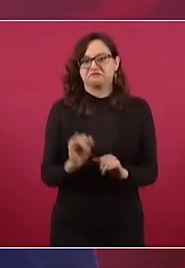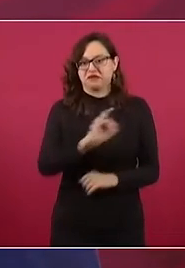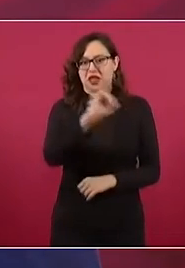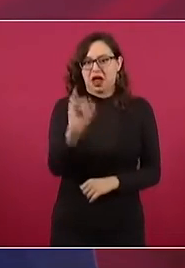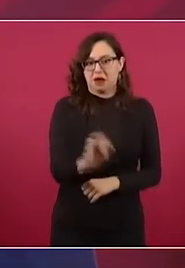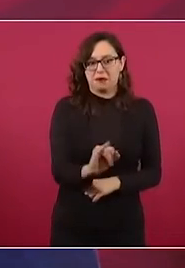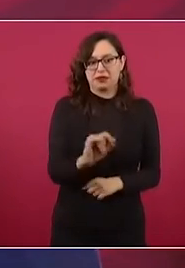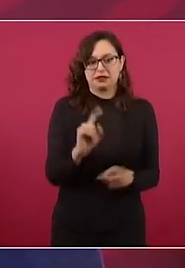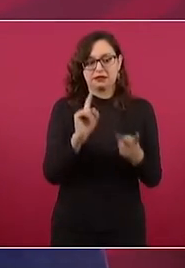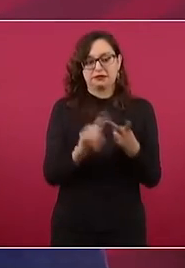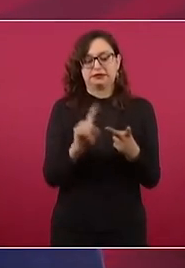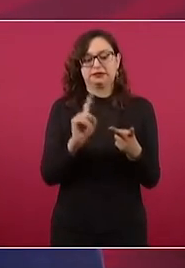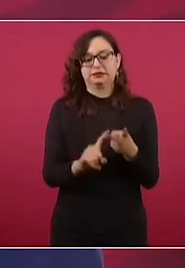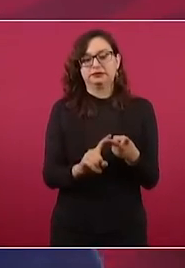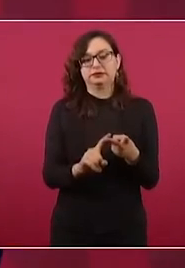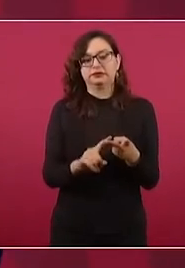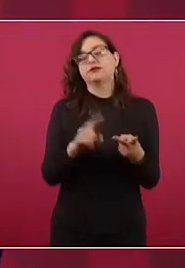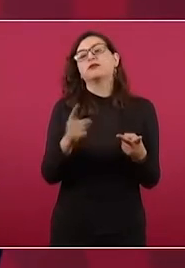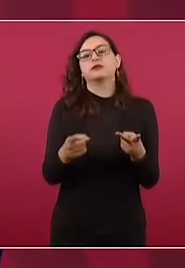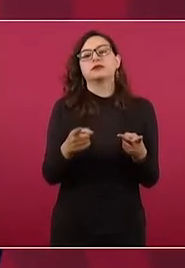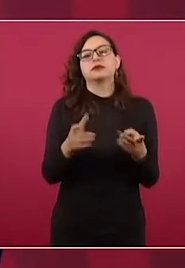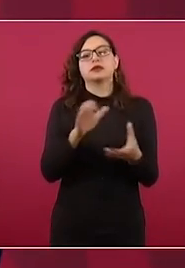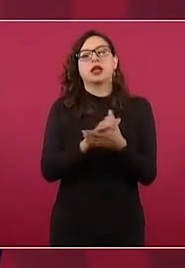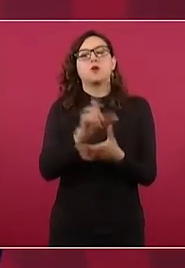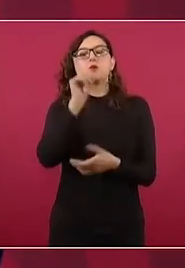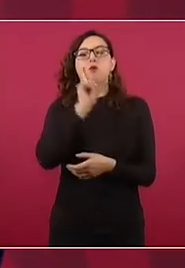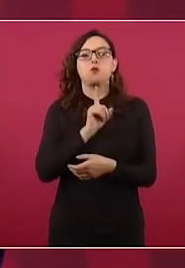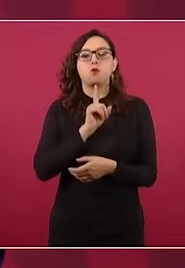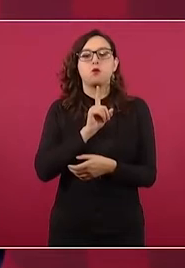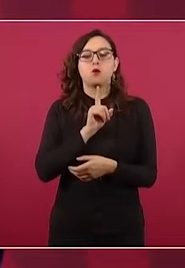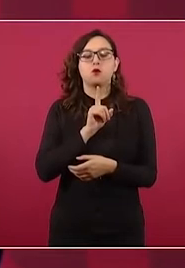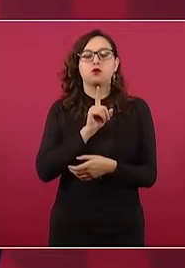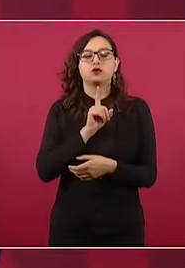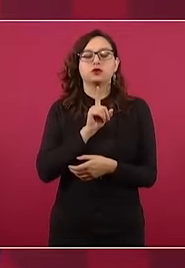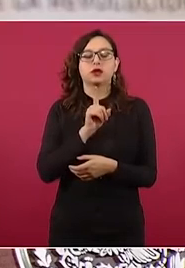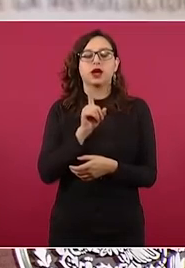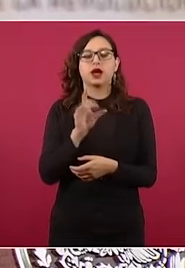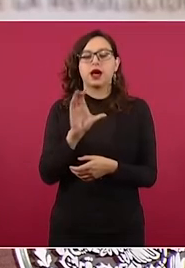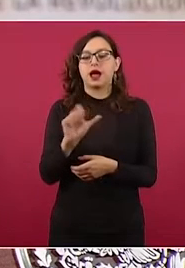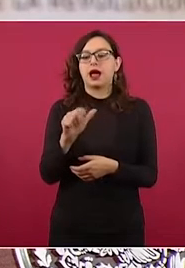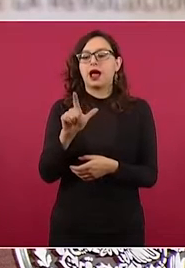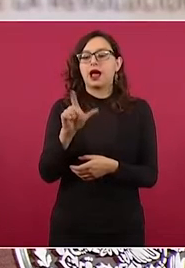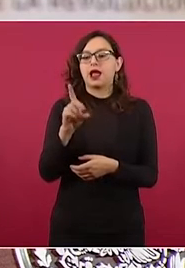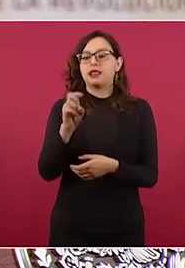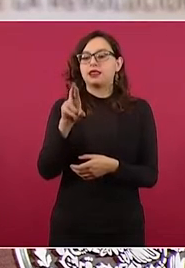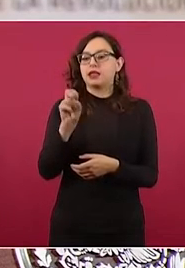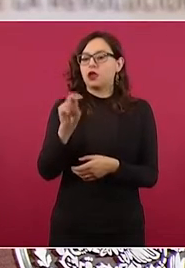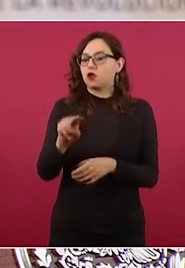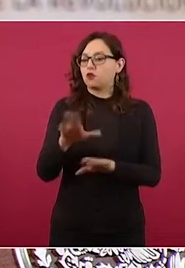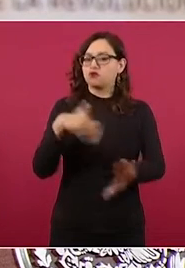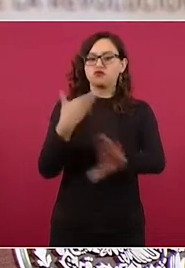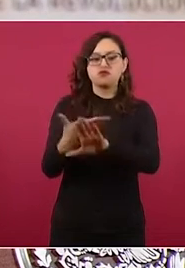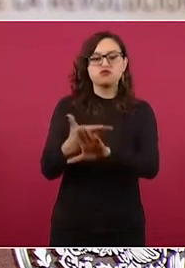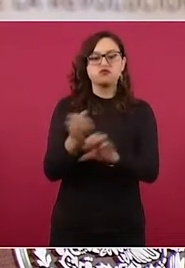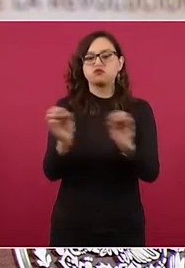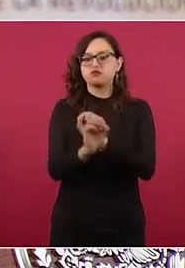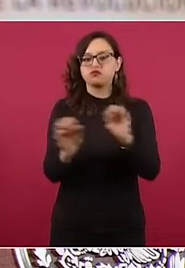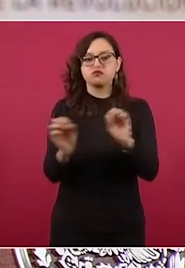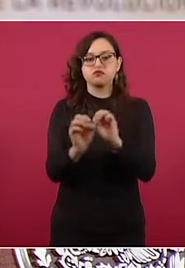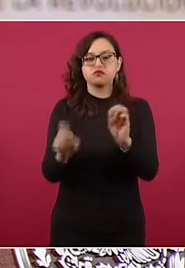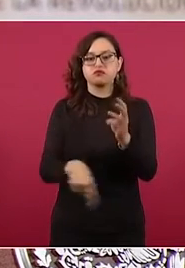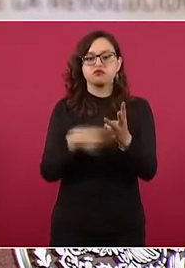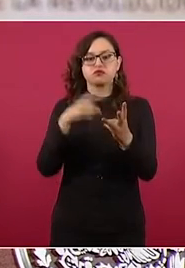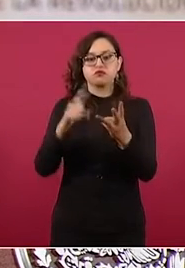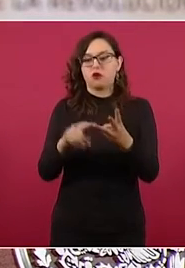esposa o es esposa del presidente Calderón, ni del presidente